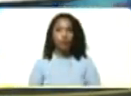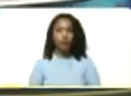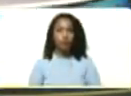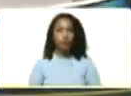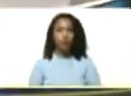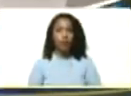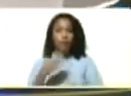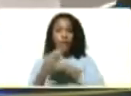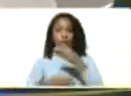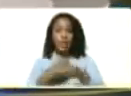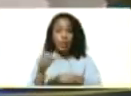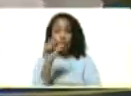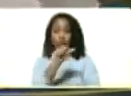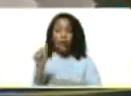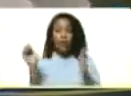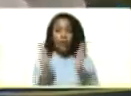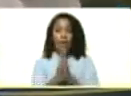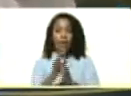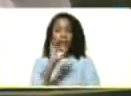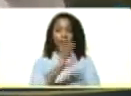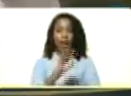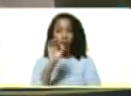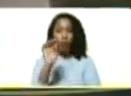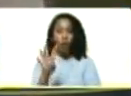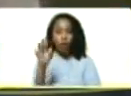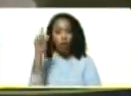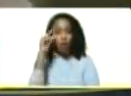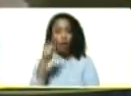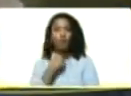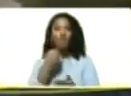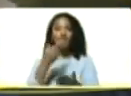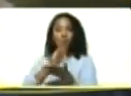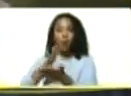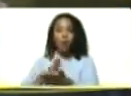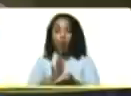Tuvimos en Semana Santa tres, cuatro días sin fallecidos.